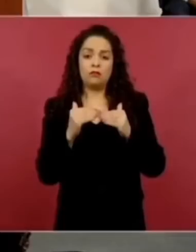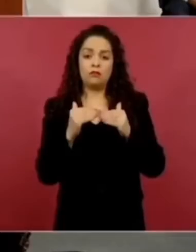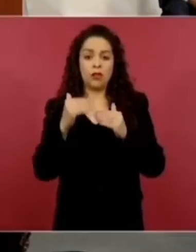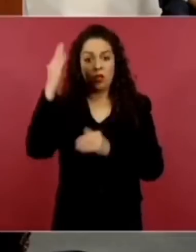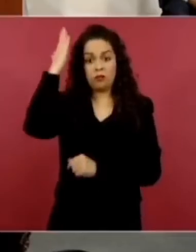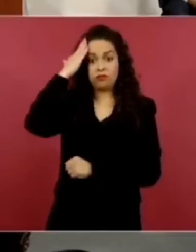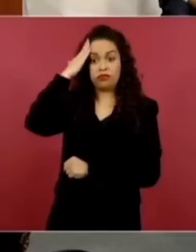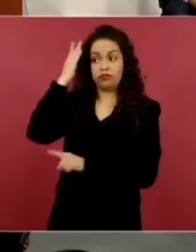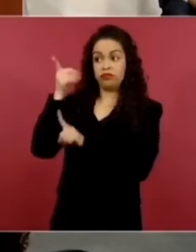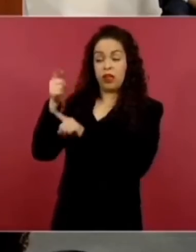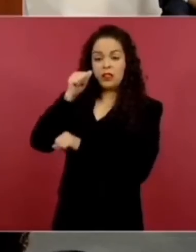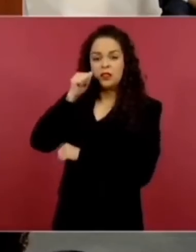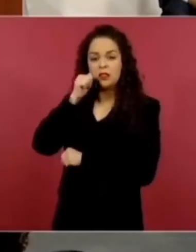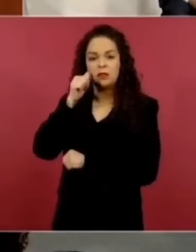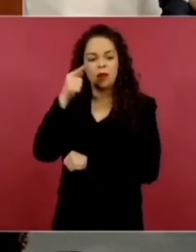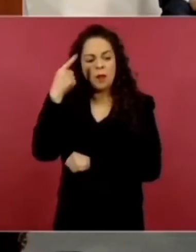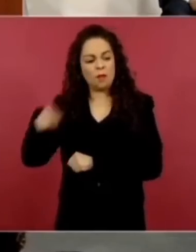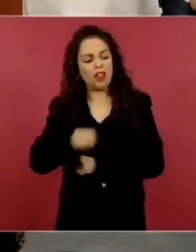desde Porfirio Díaz